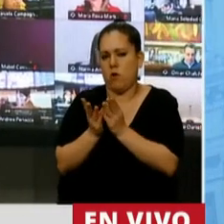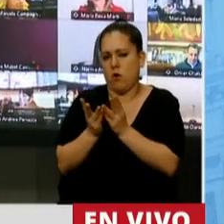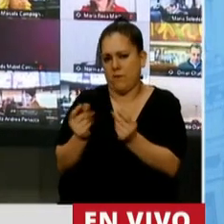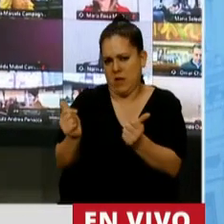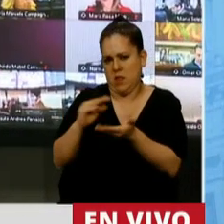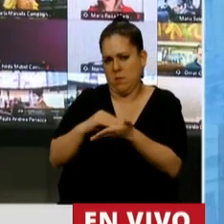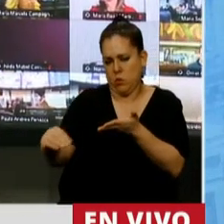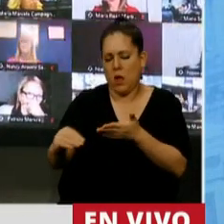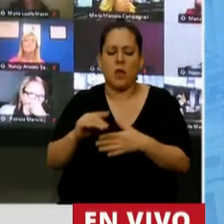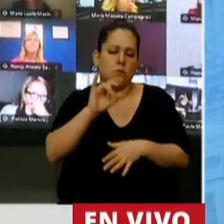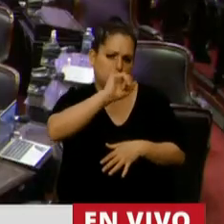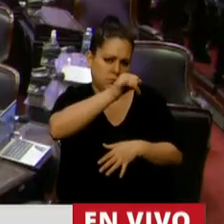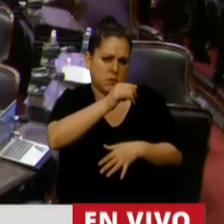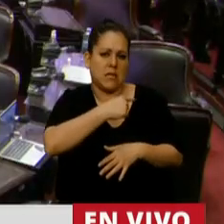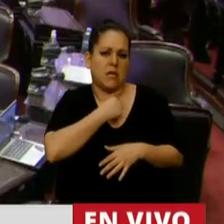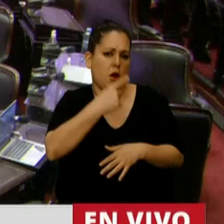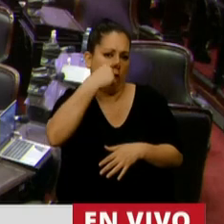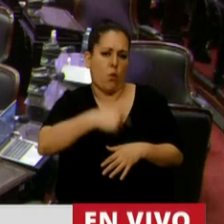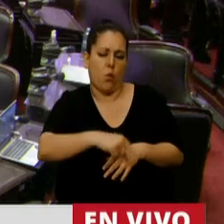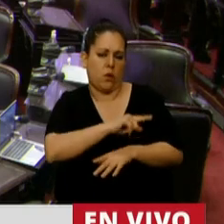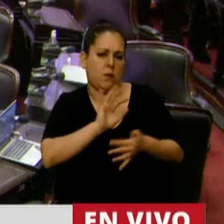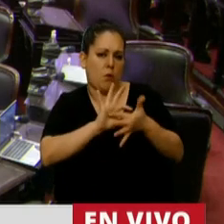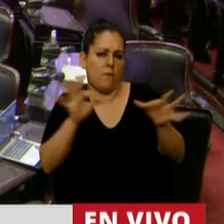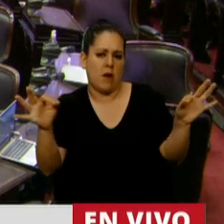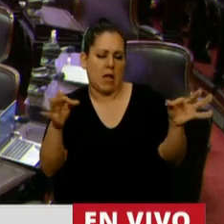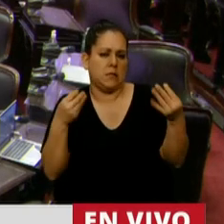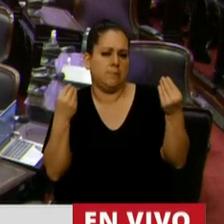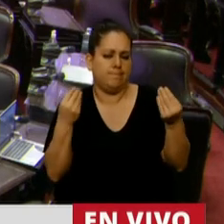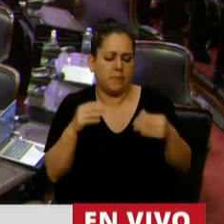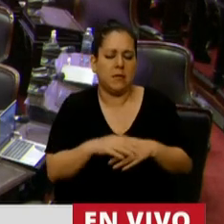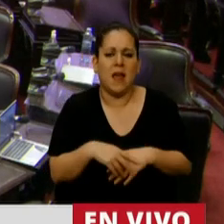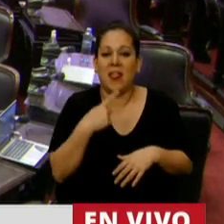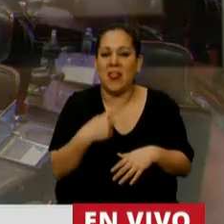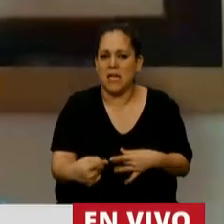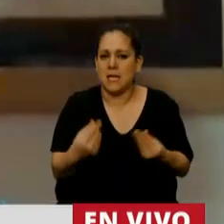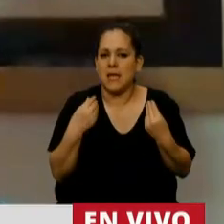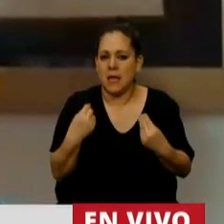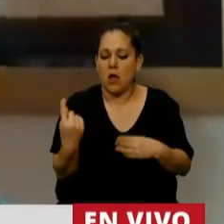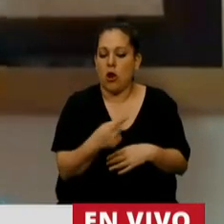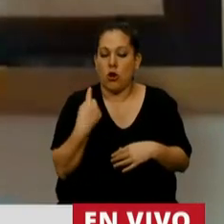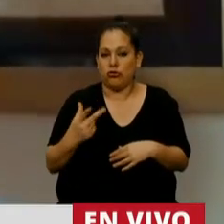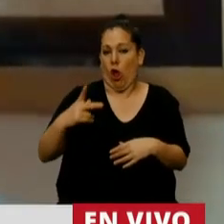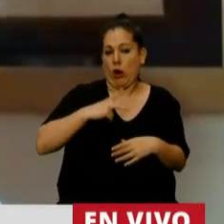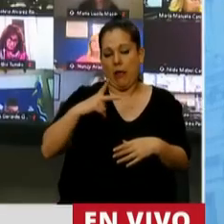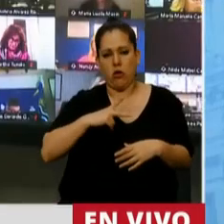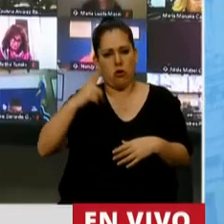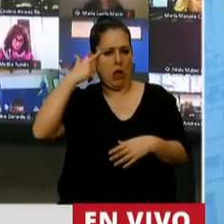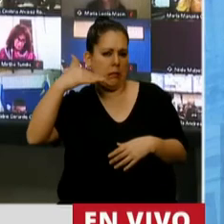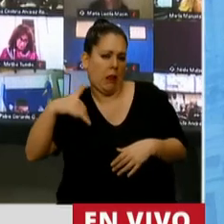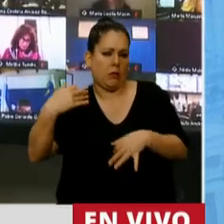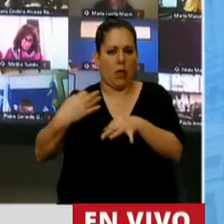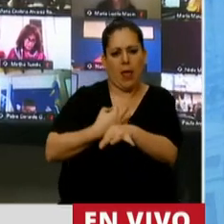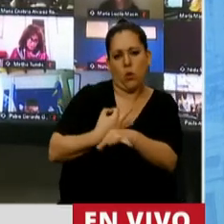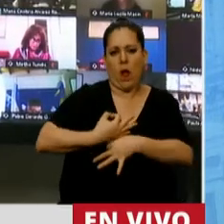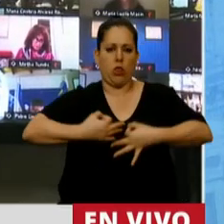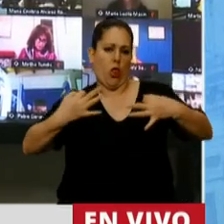Simplemente quería terminar con esta frase que dice que fuimos ricos, cultos, educados y